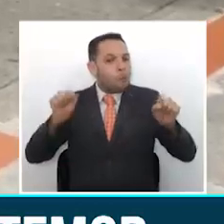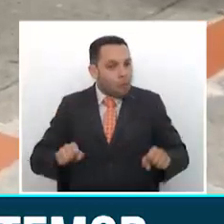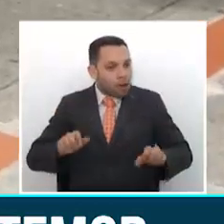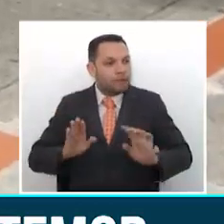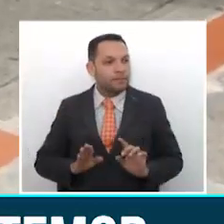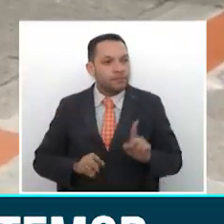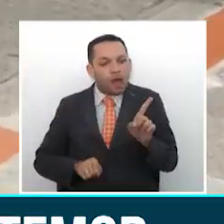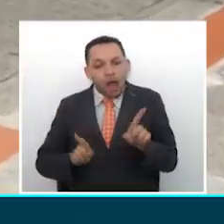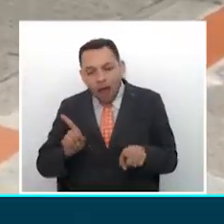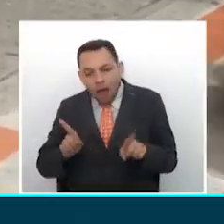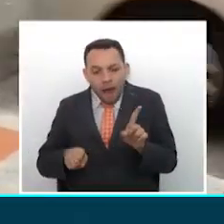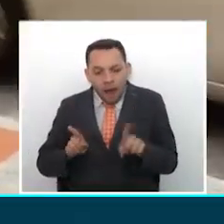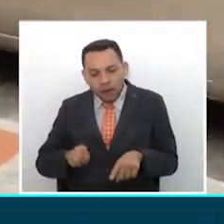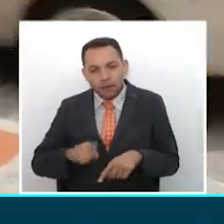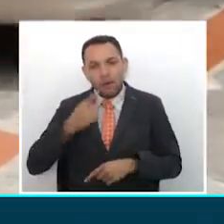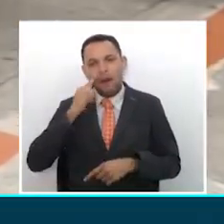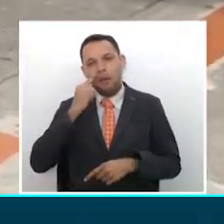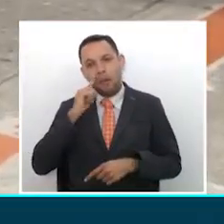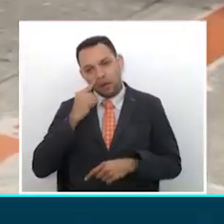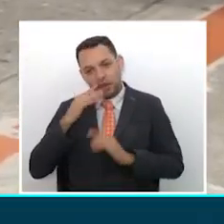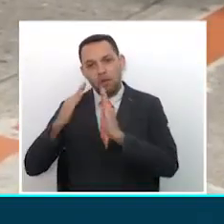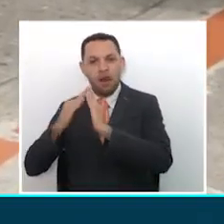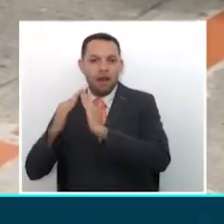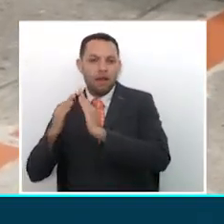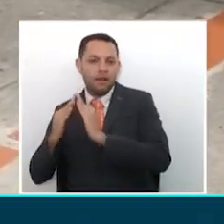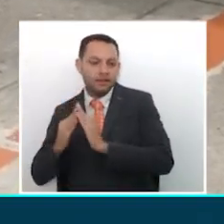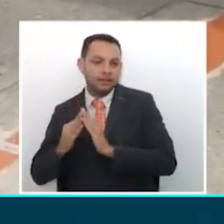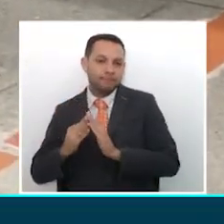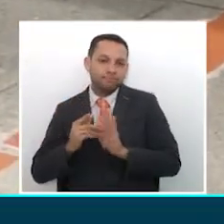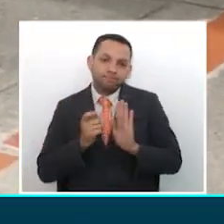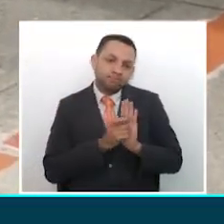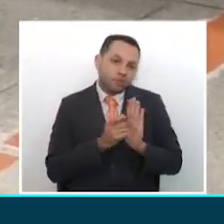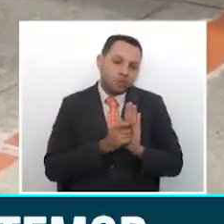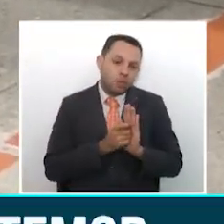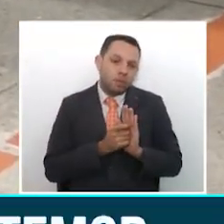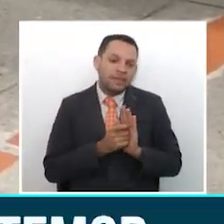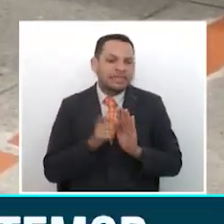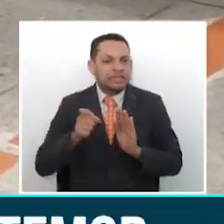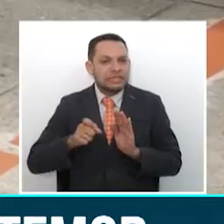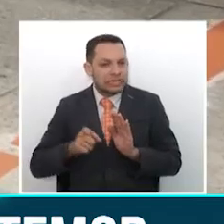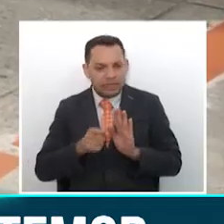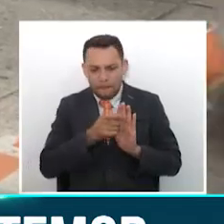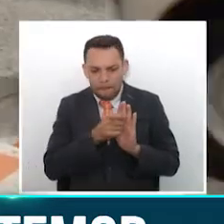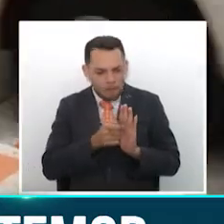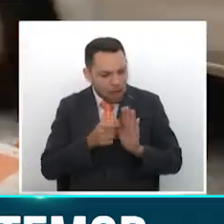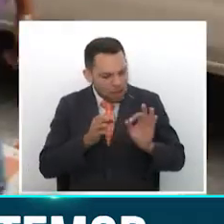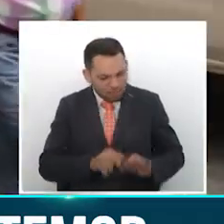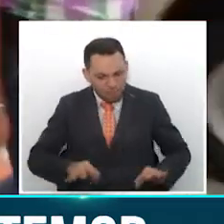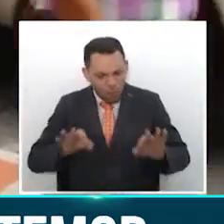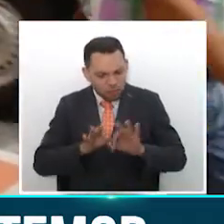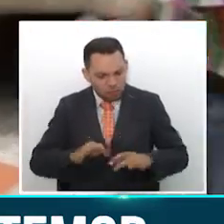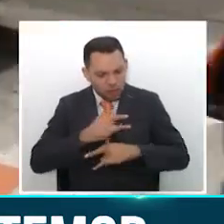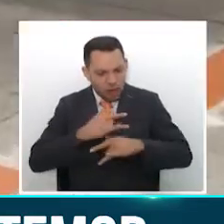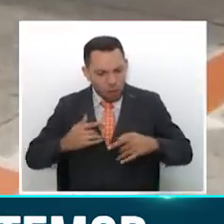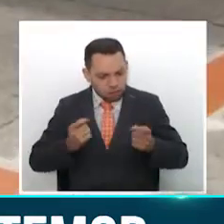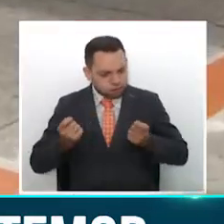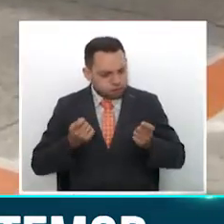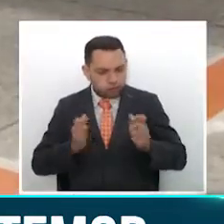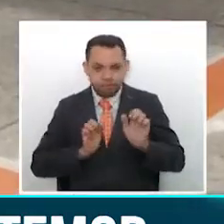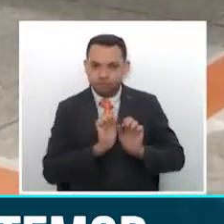están muy nerviosos en la casa, ¿cierto? Pero yo creo que tiene que ser con muchos protocolos de seguridad, porque